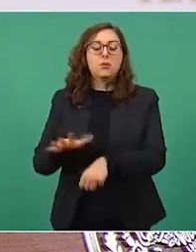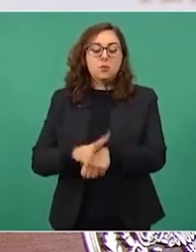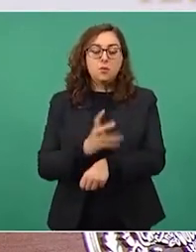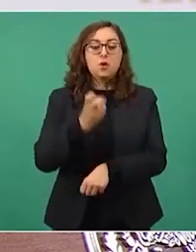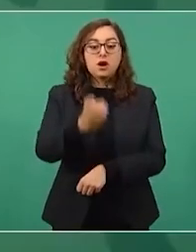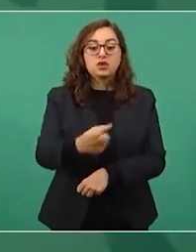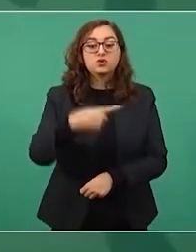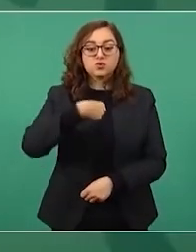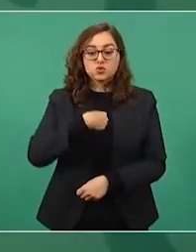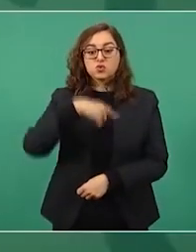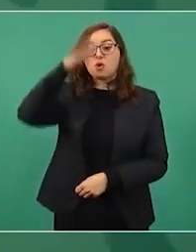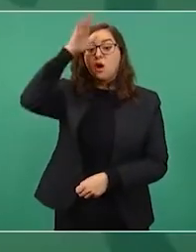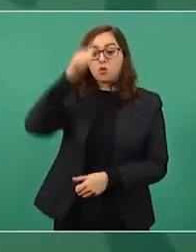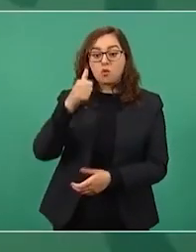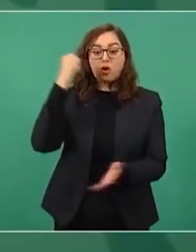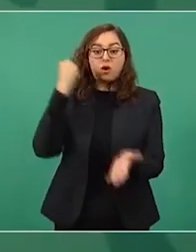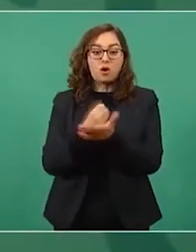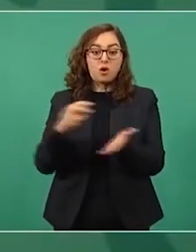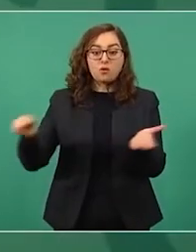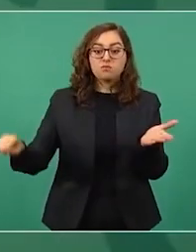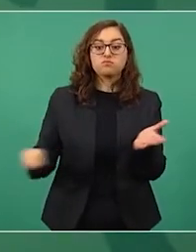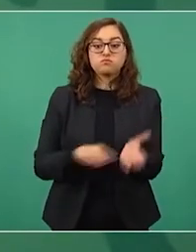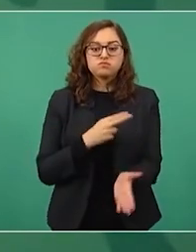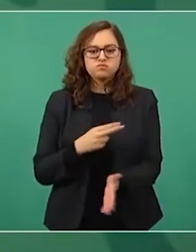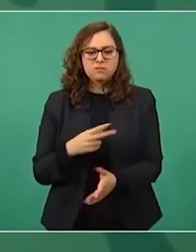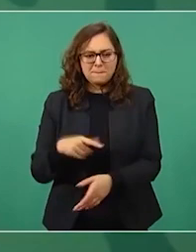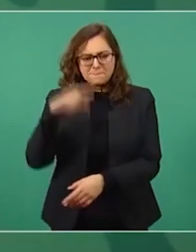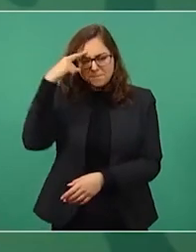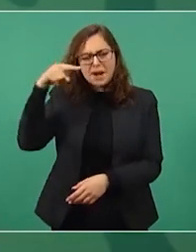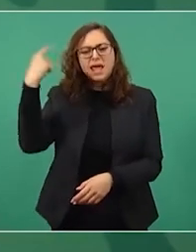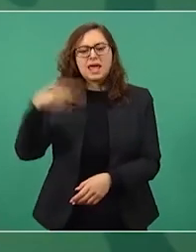que camine el elefante